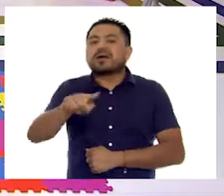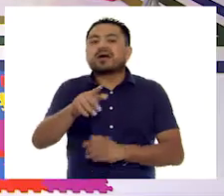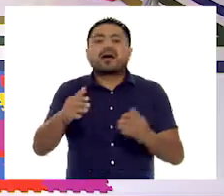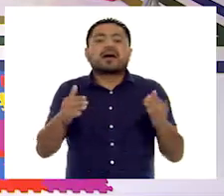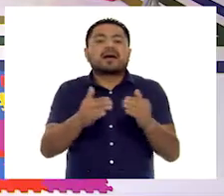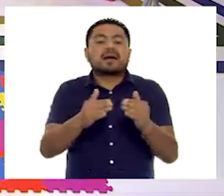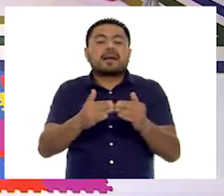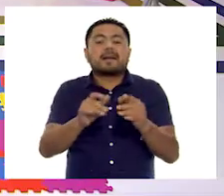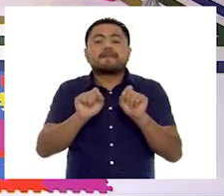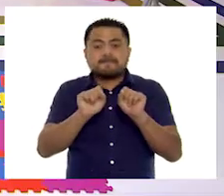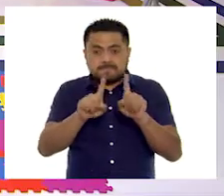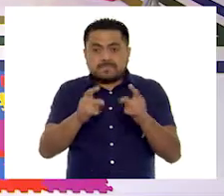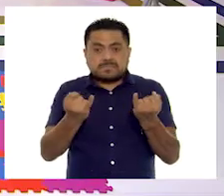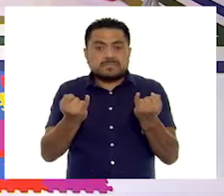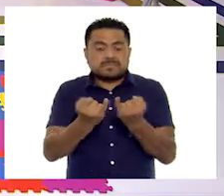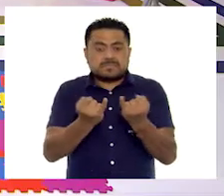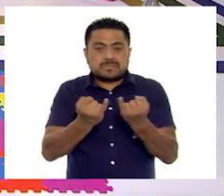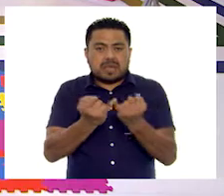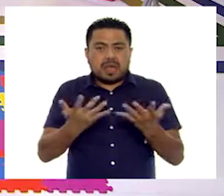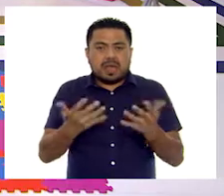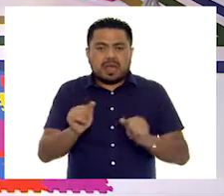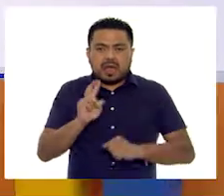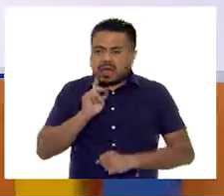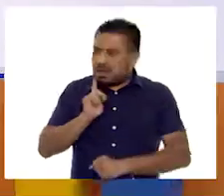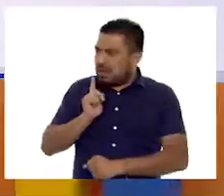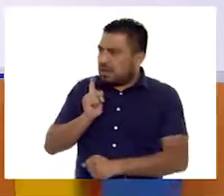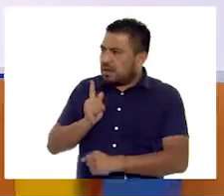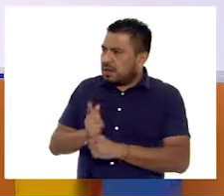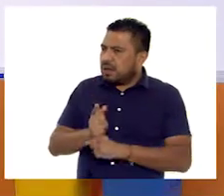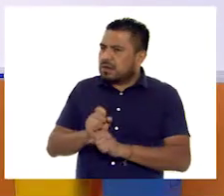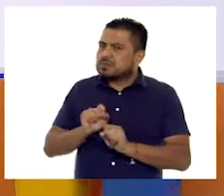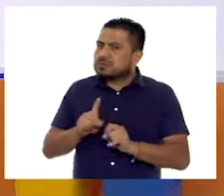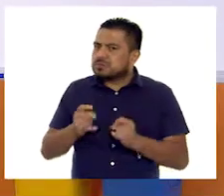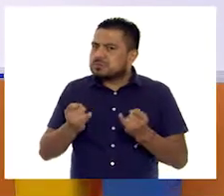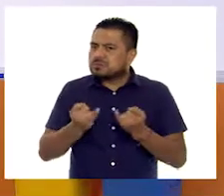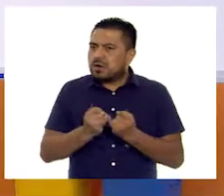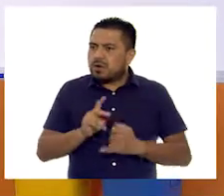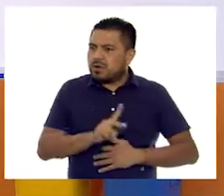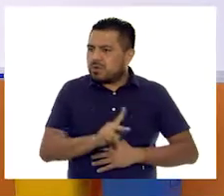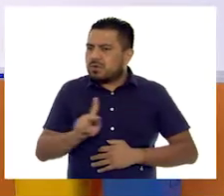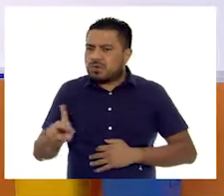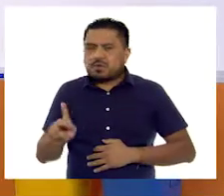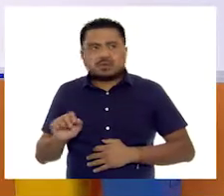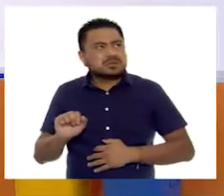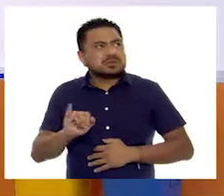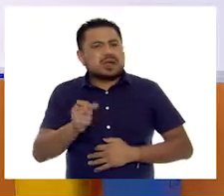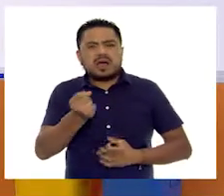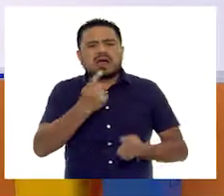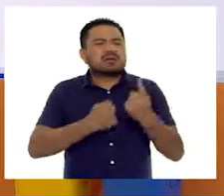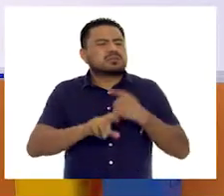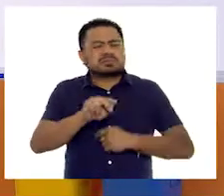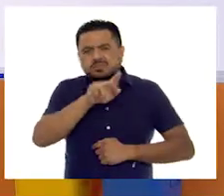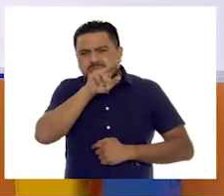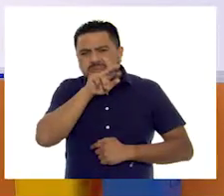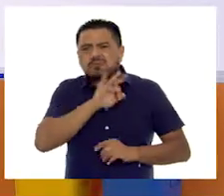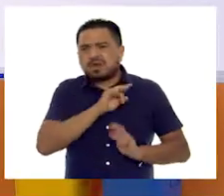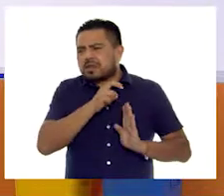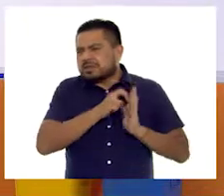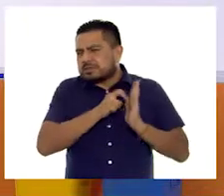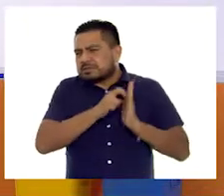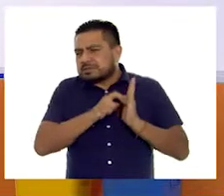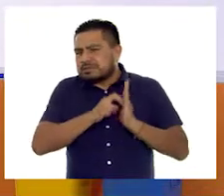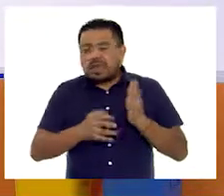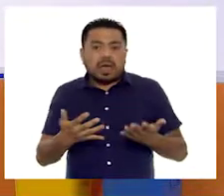también ya observaron? ¿Les quedó la misma cuenta? Sí. Algunos no se preocupen, pueden ir corrigiendo.